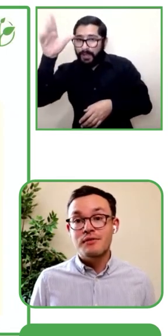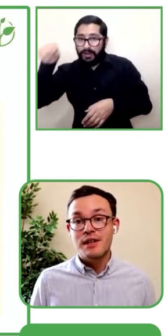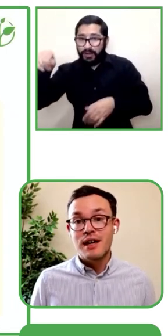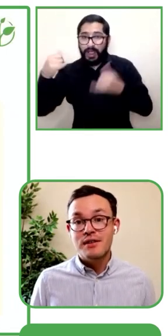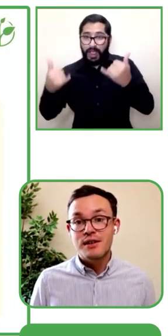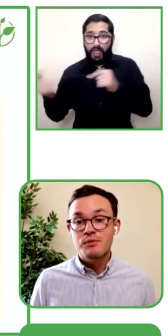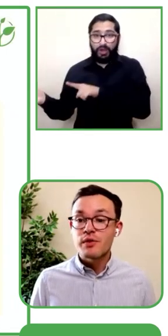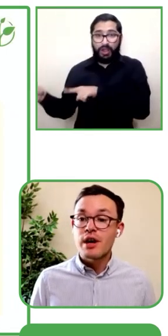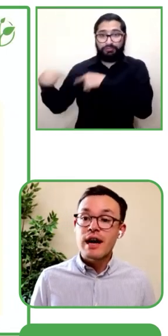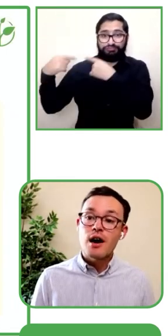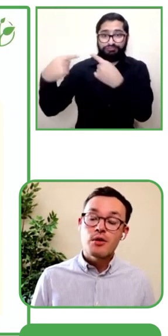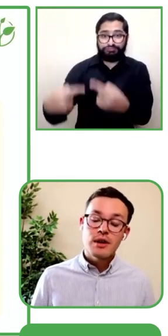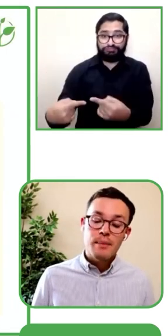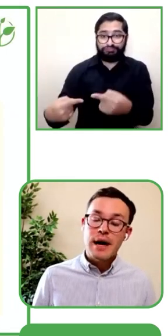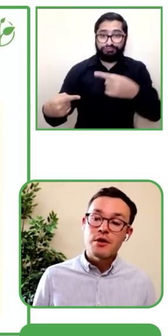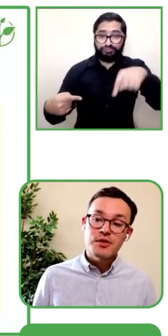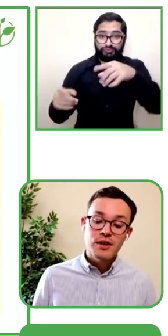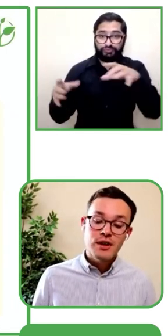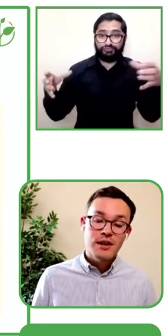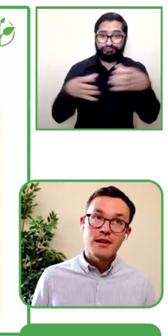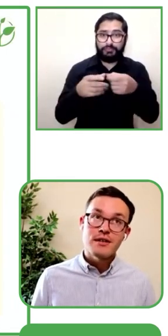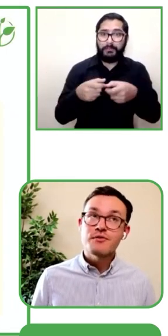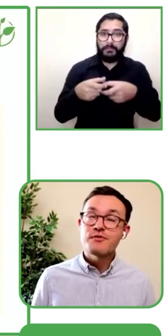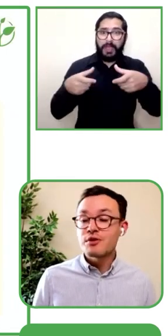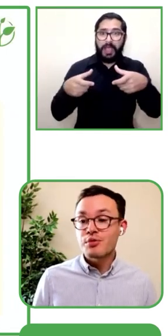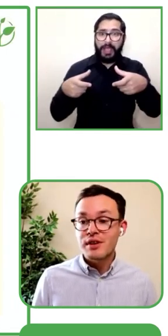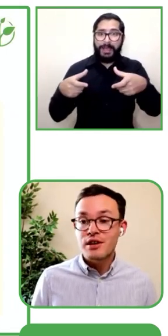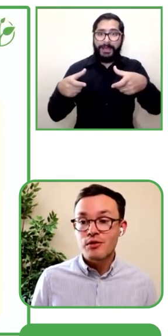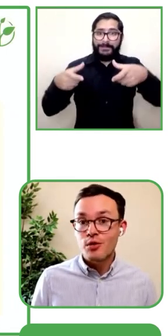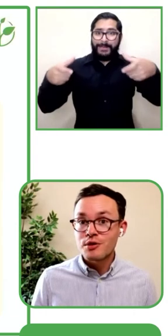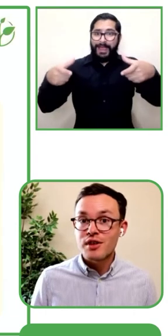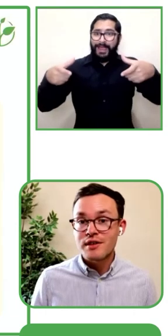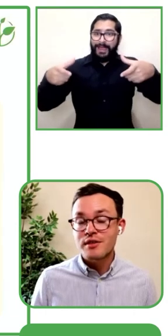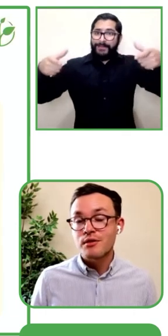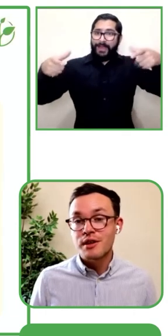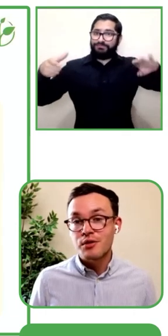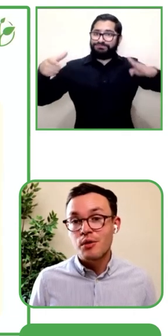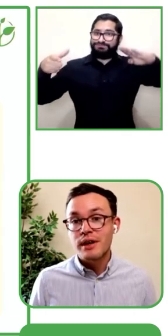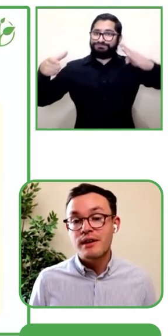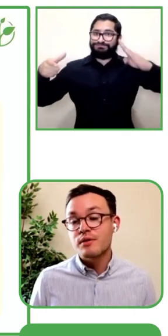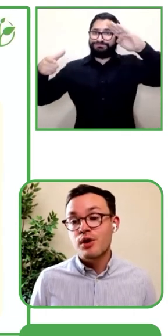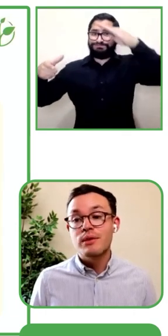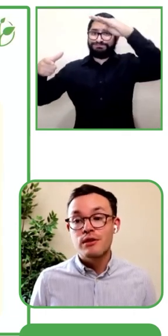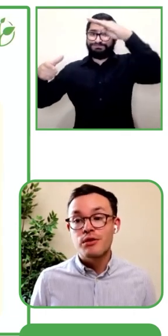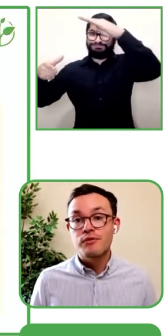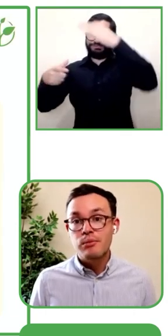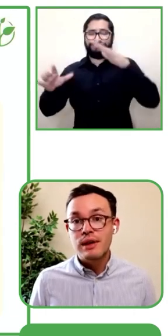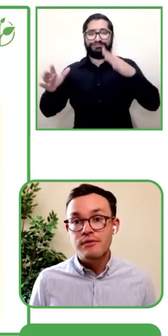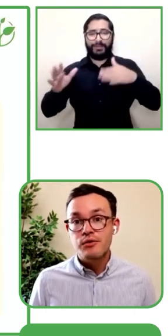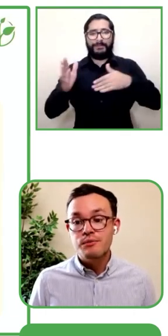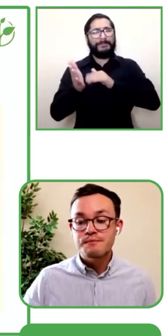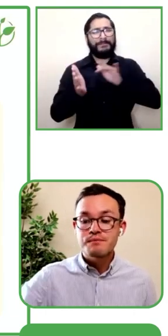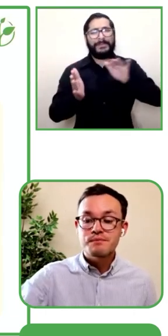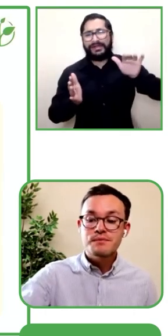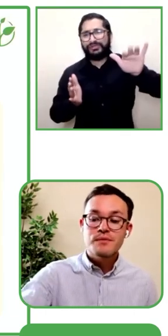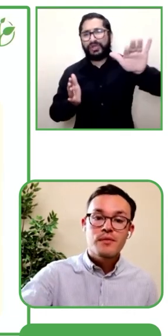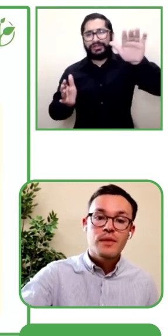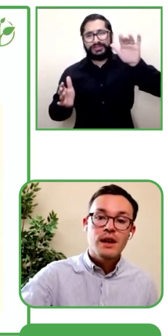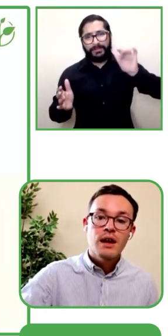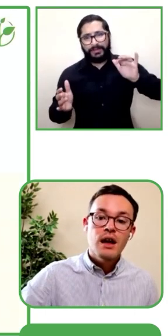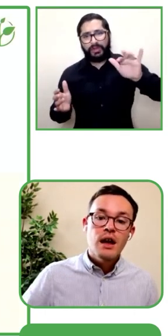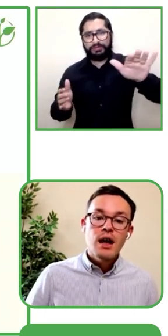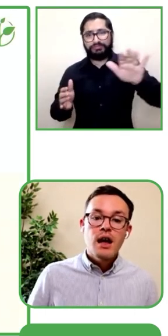más de un millón de signos aprendidos. Y esto